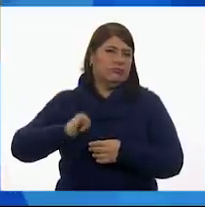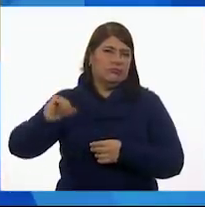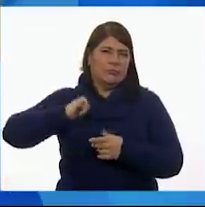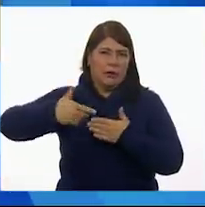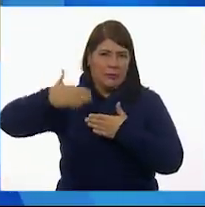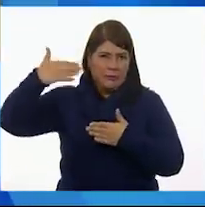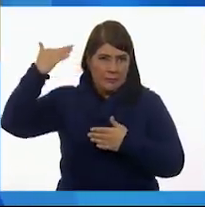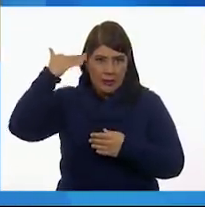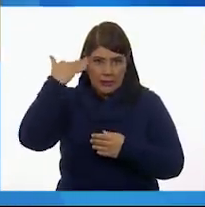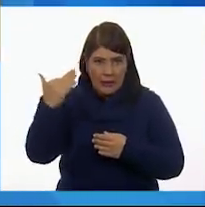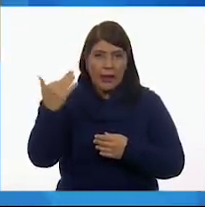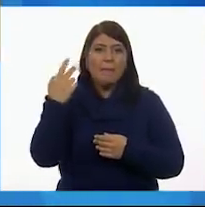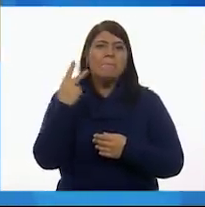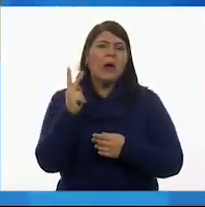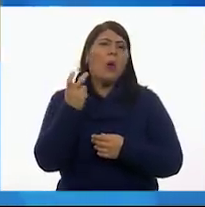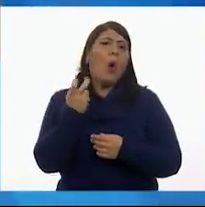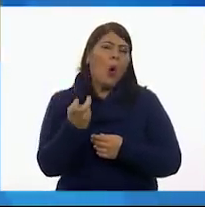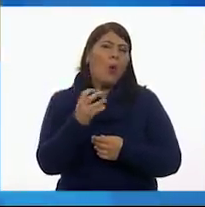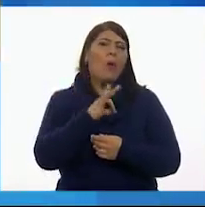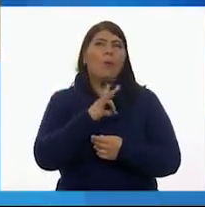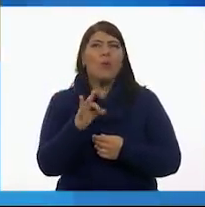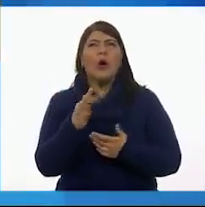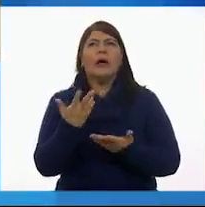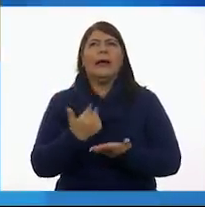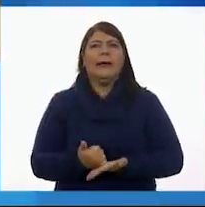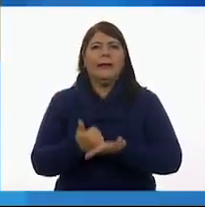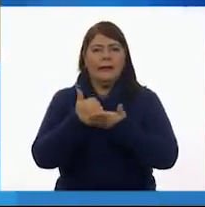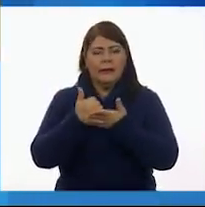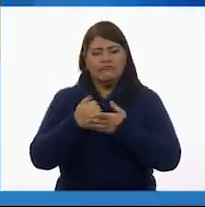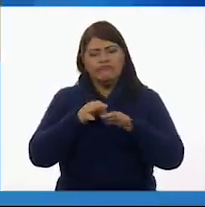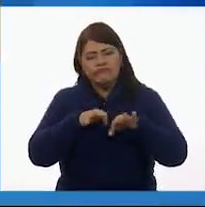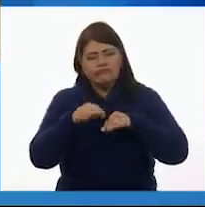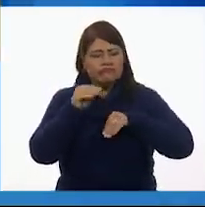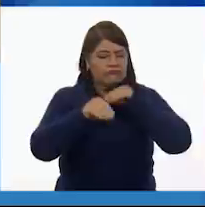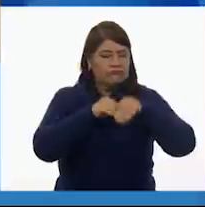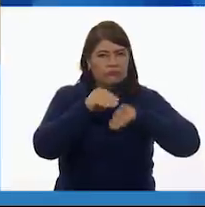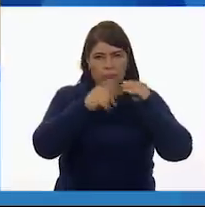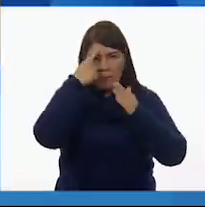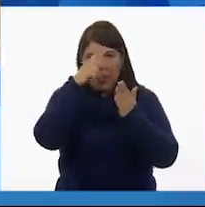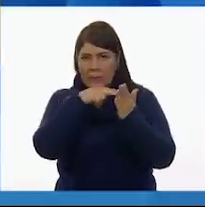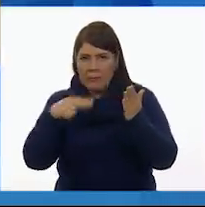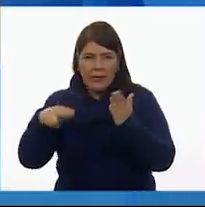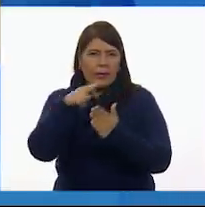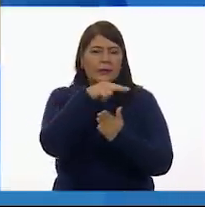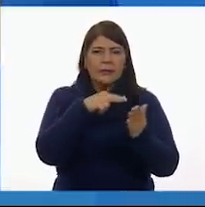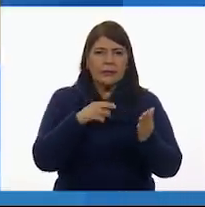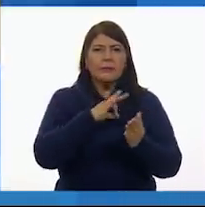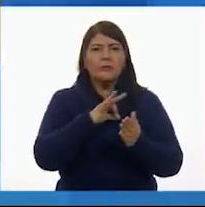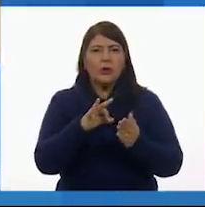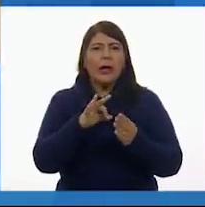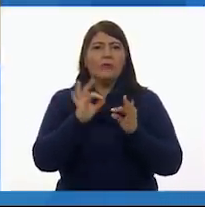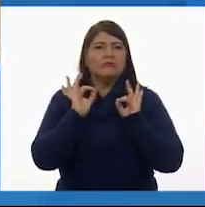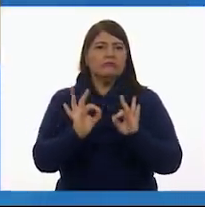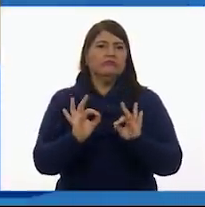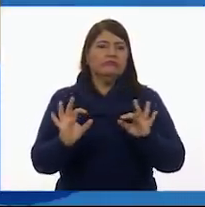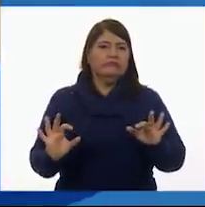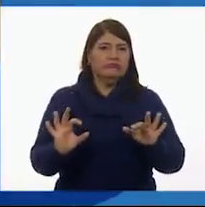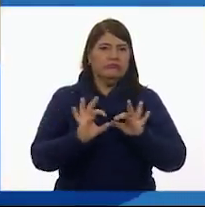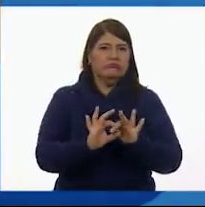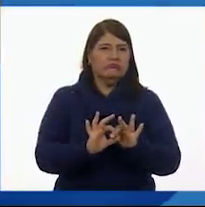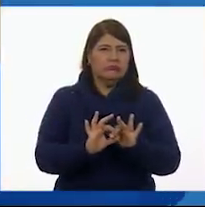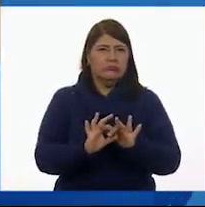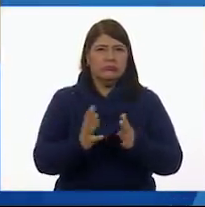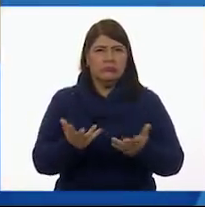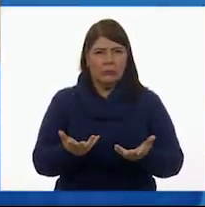Pero es una técnica noble, es algo que se puede trabajar y es algo que nos puede dar mucha fidelidad o,